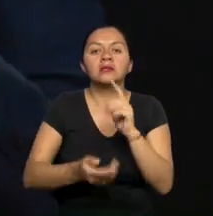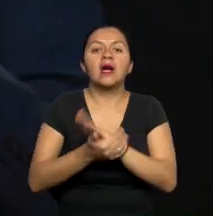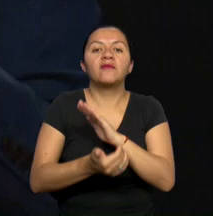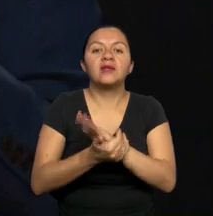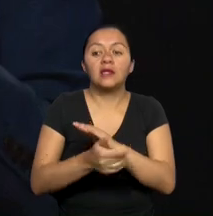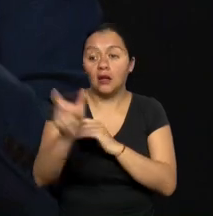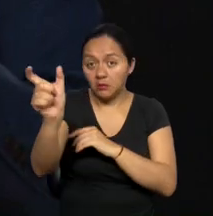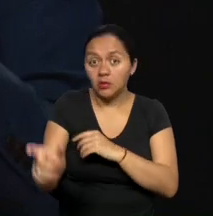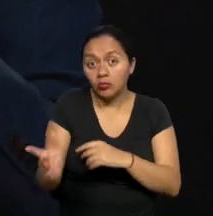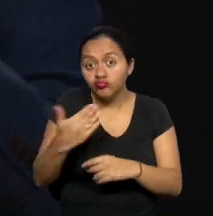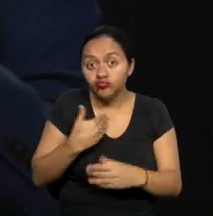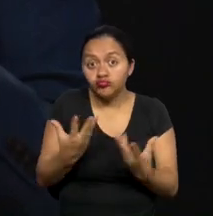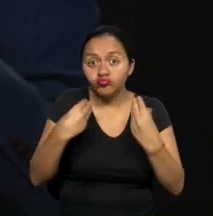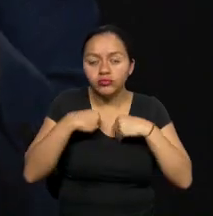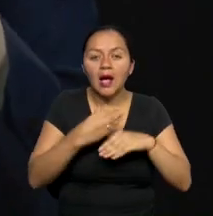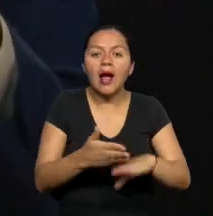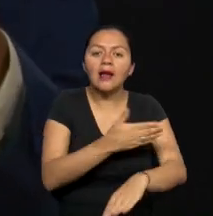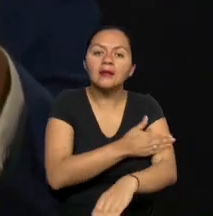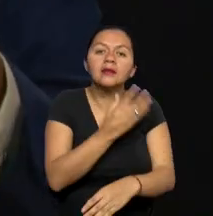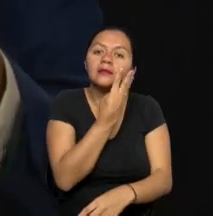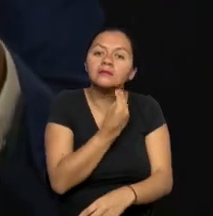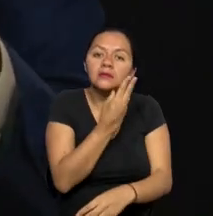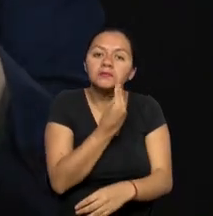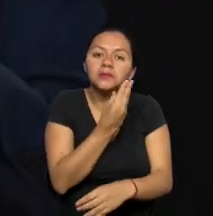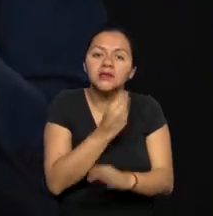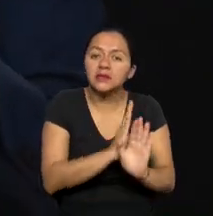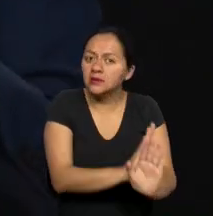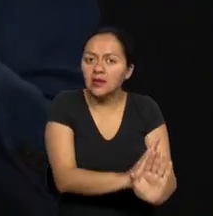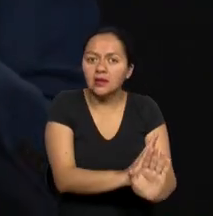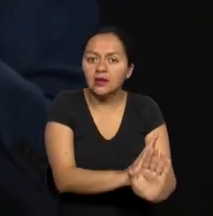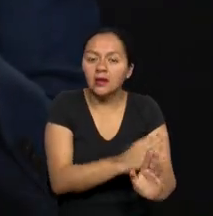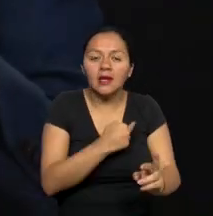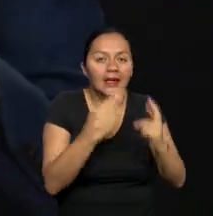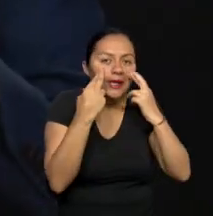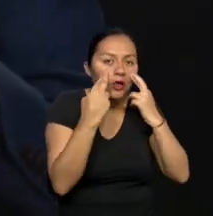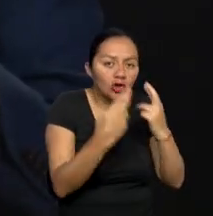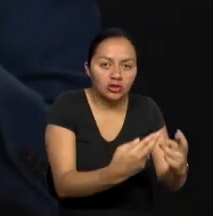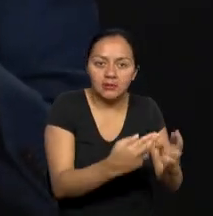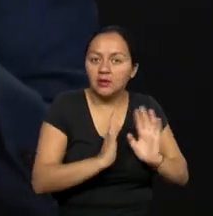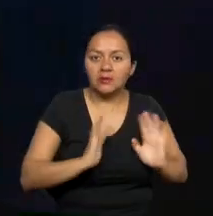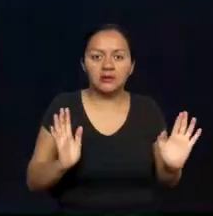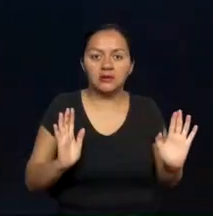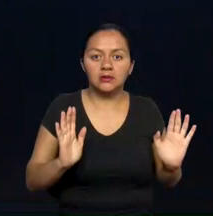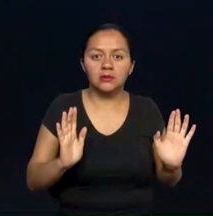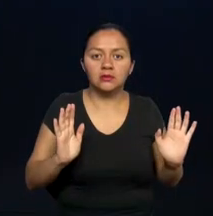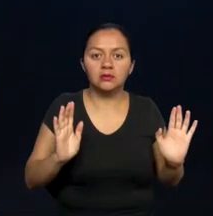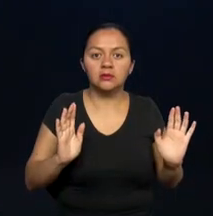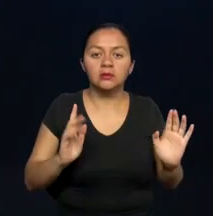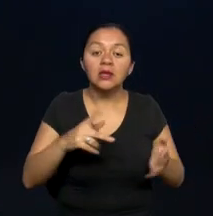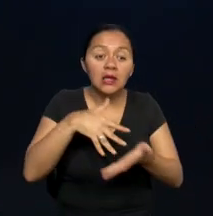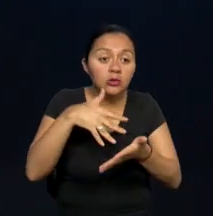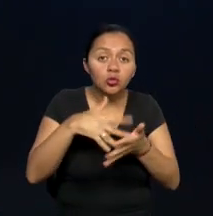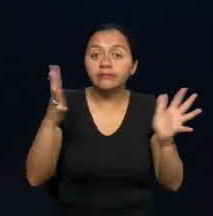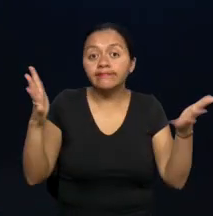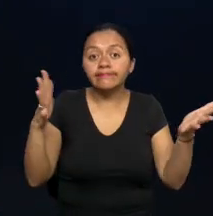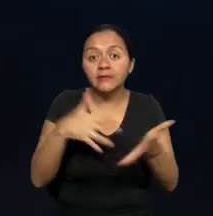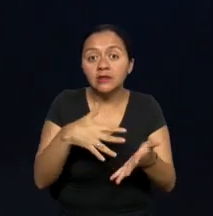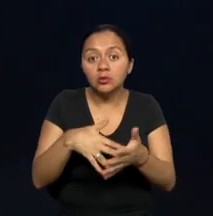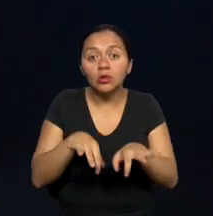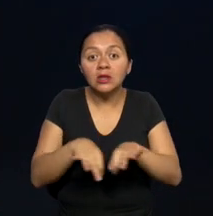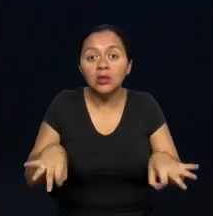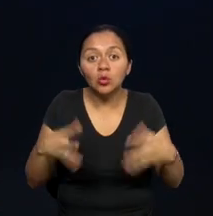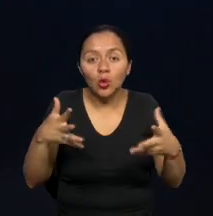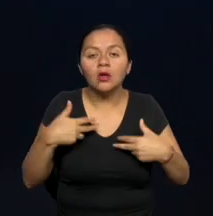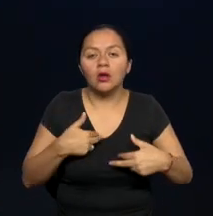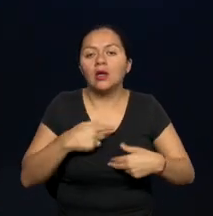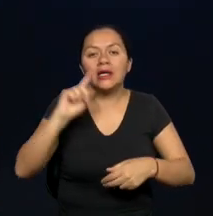y que las adquirió a través de su experiencia. No porque tuvo la oportunidad de haber estudiado, sino que es